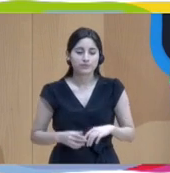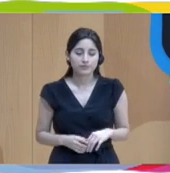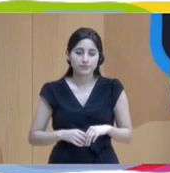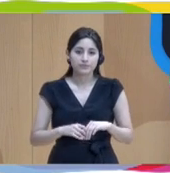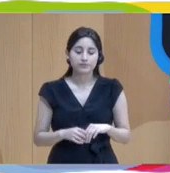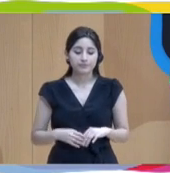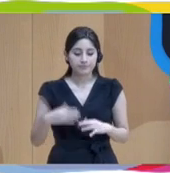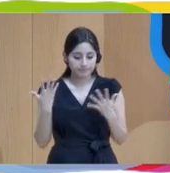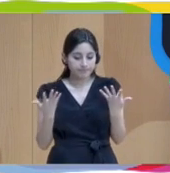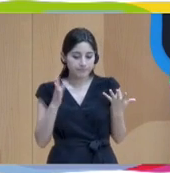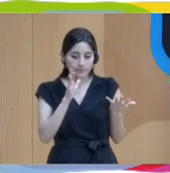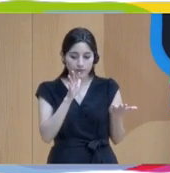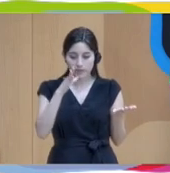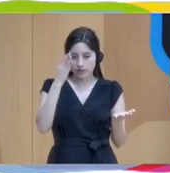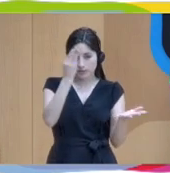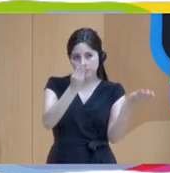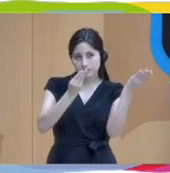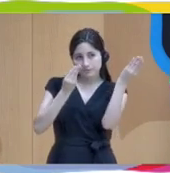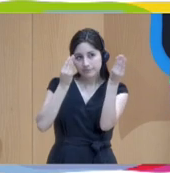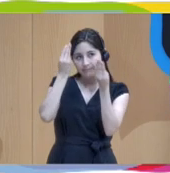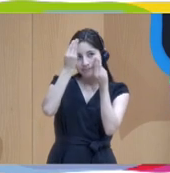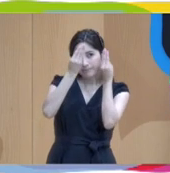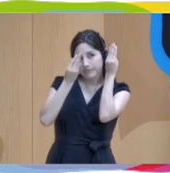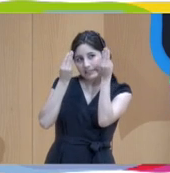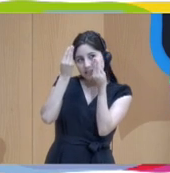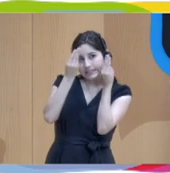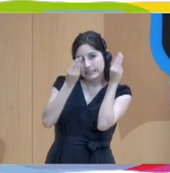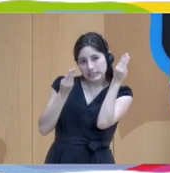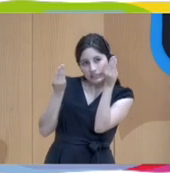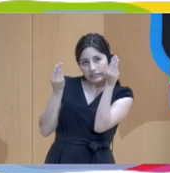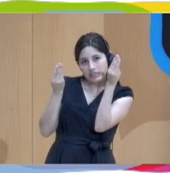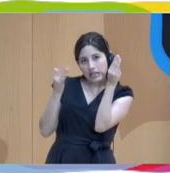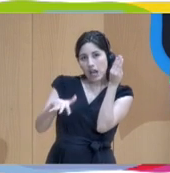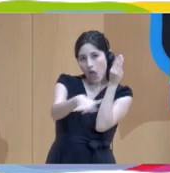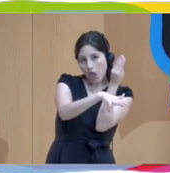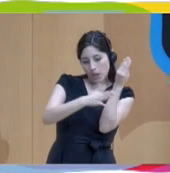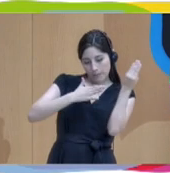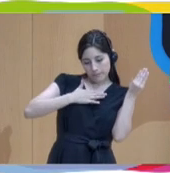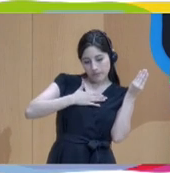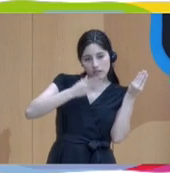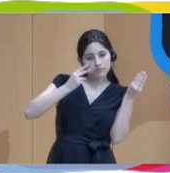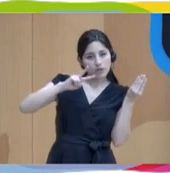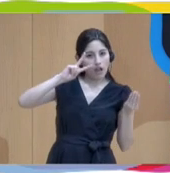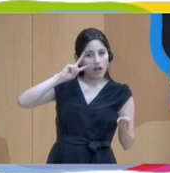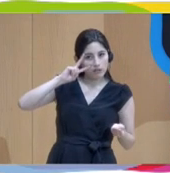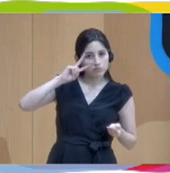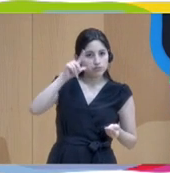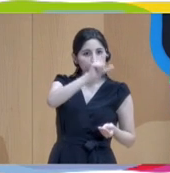Pensando a la nuestra experiencia en Emilia-Romagna, he intentado